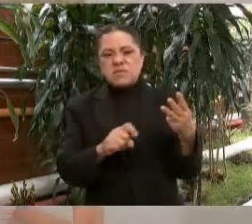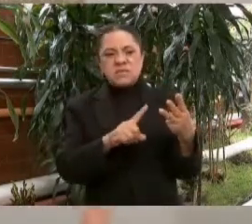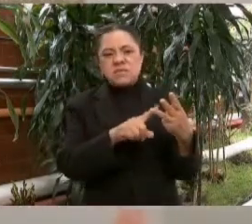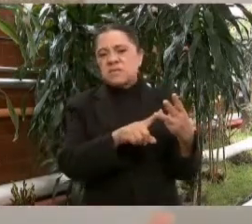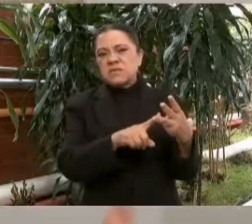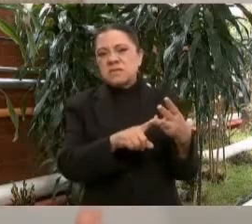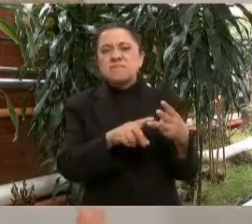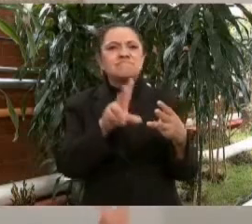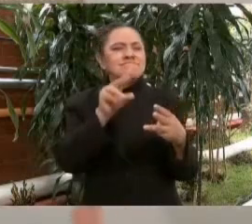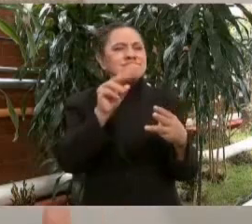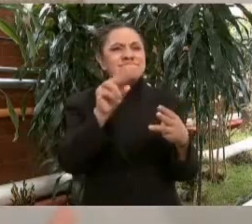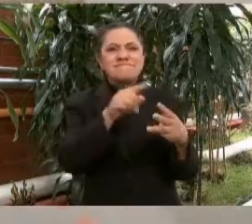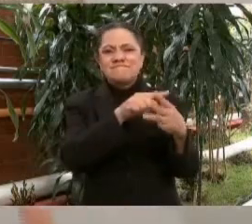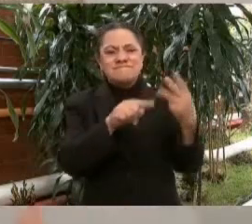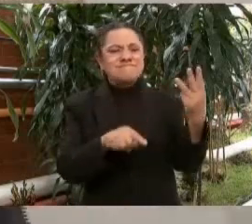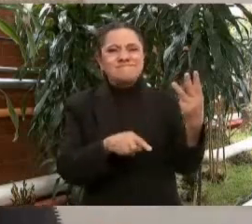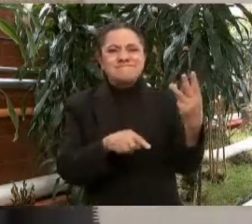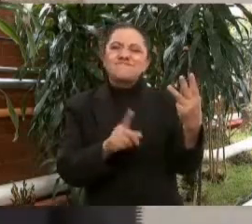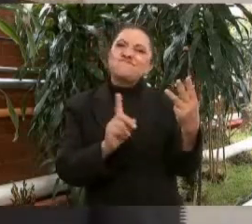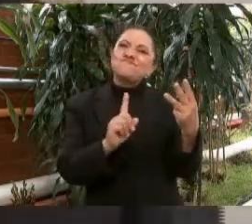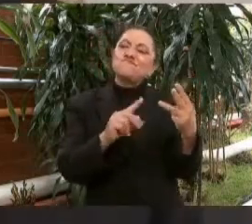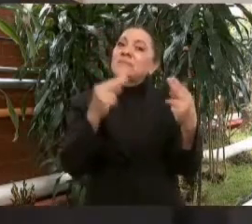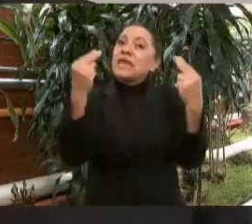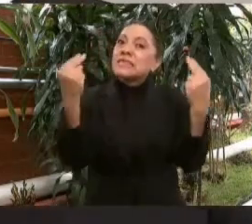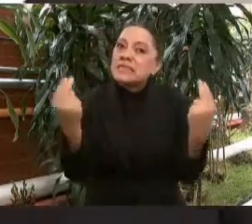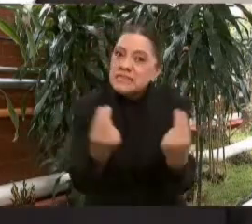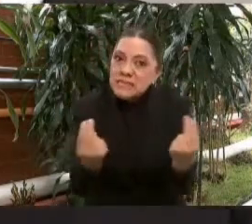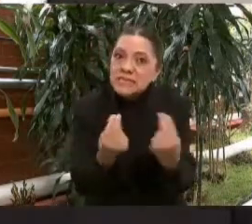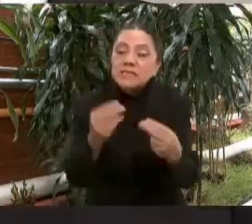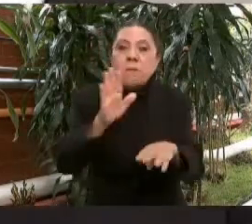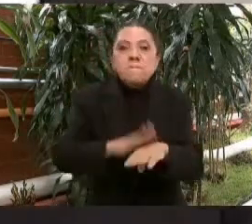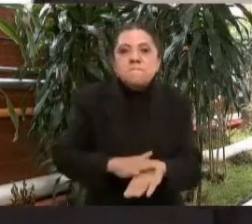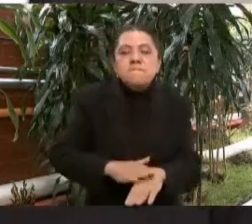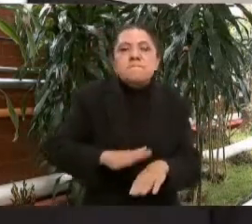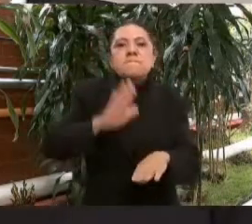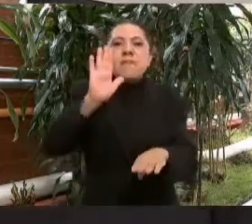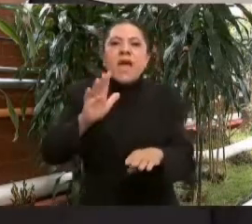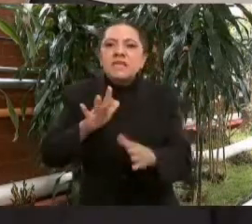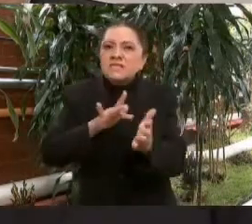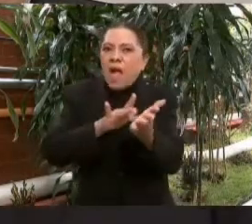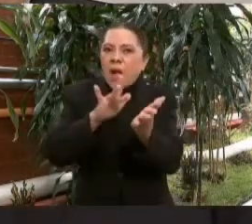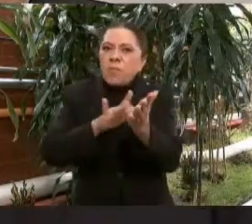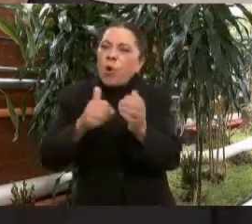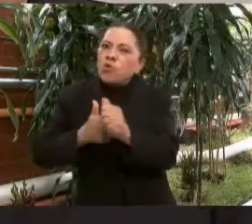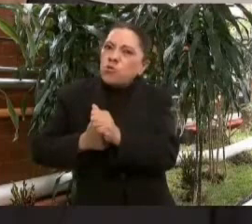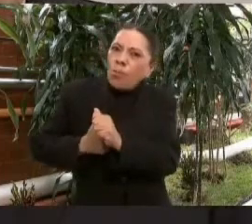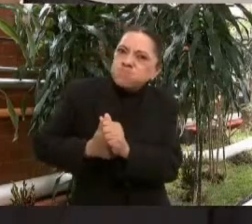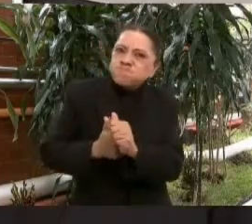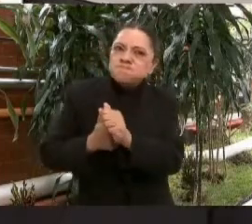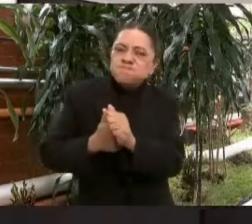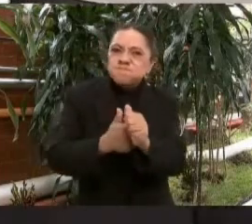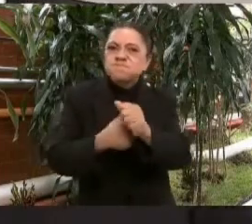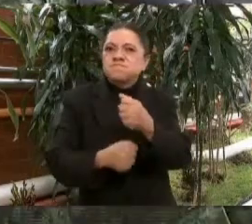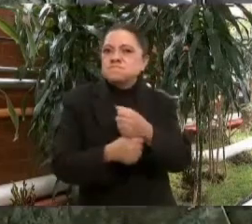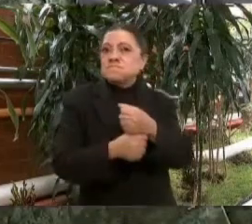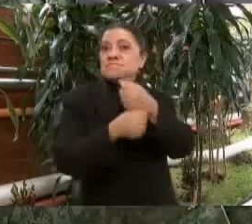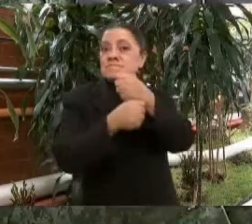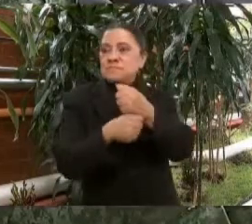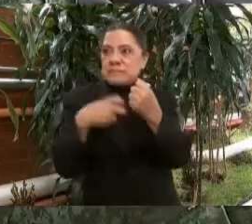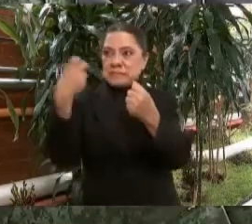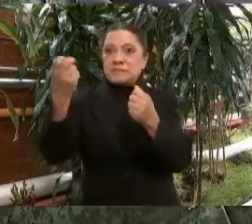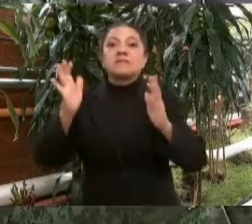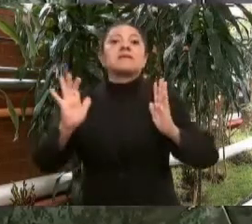que necesitábamos contar con el apoyo de las Fuerzas